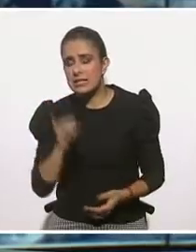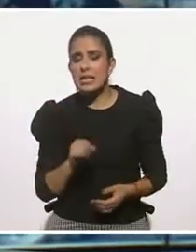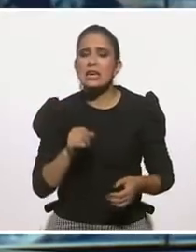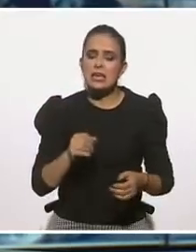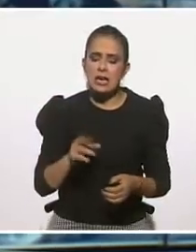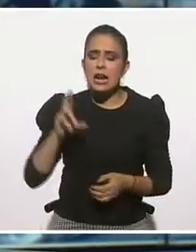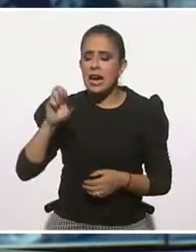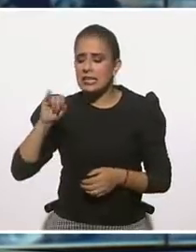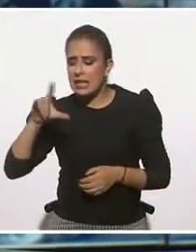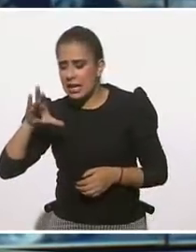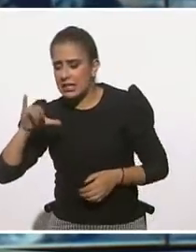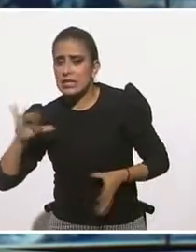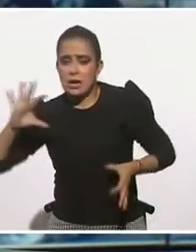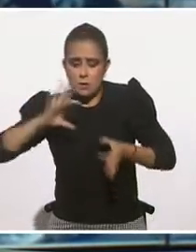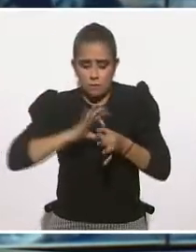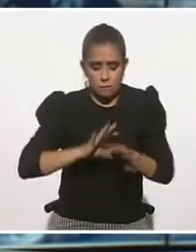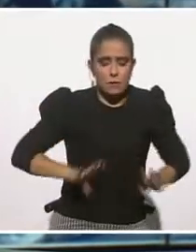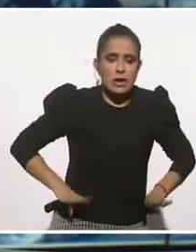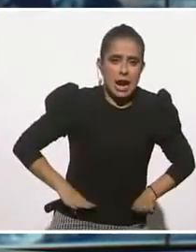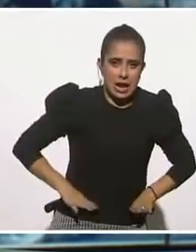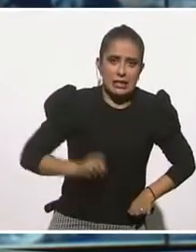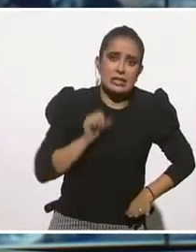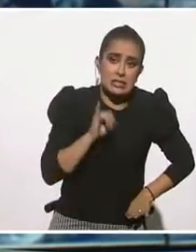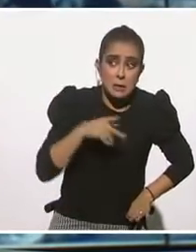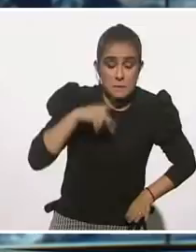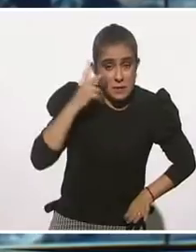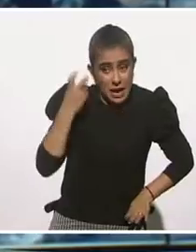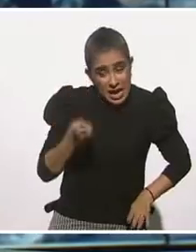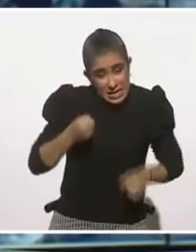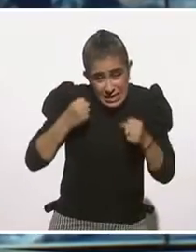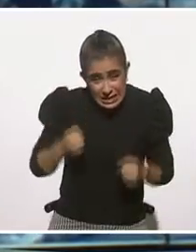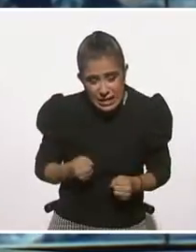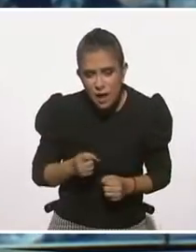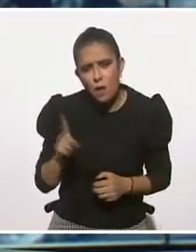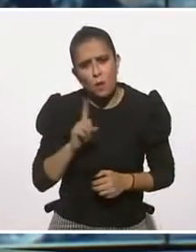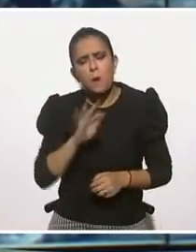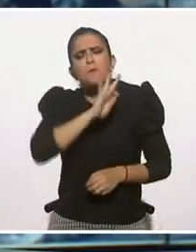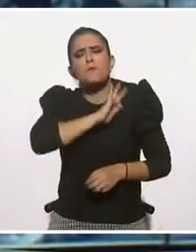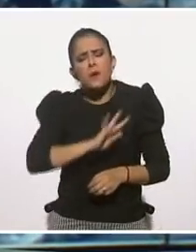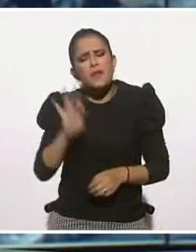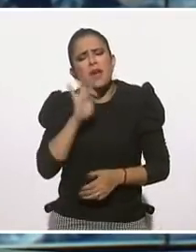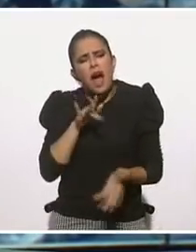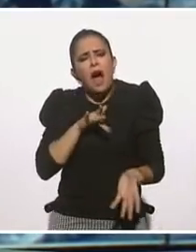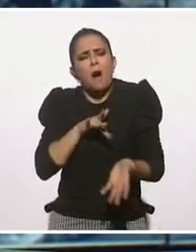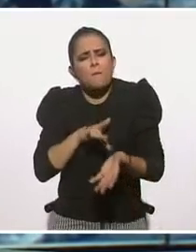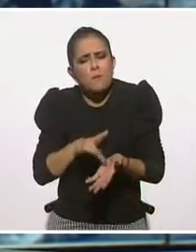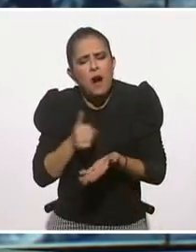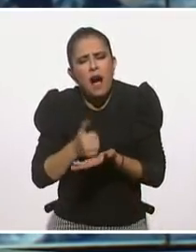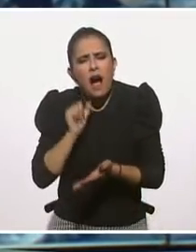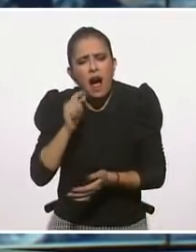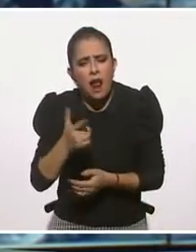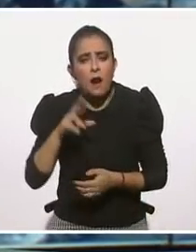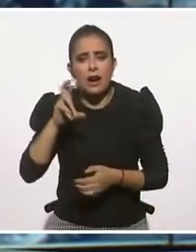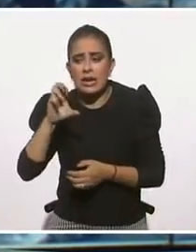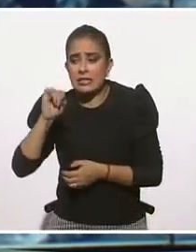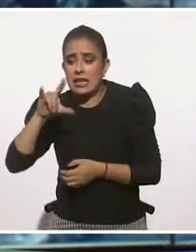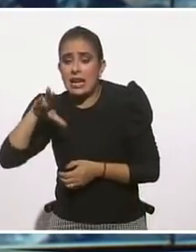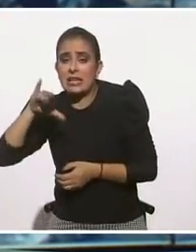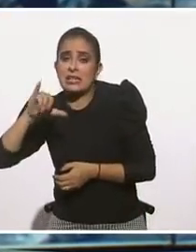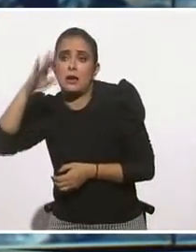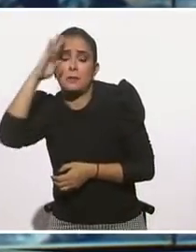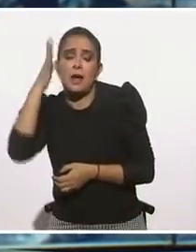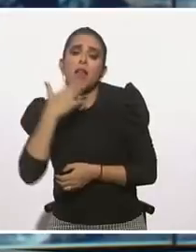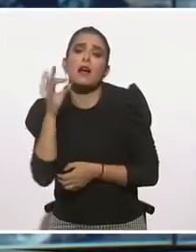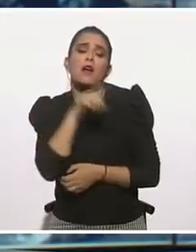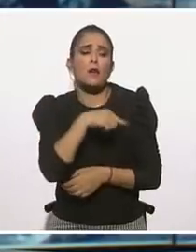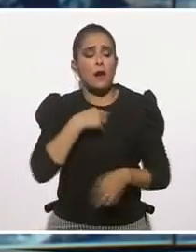puede facilitar la resiliencia. No necesariamente es parte del carácter. O sea, también es como que, no sé, resiliencia no puede ser algo tan sencillo como